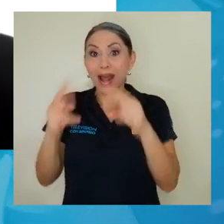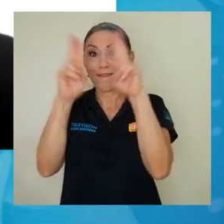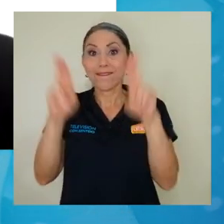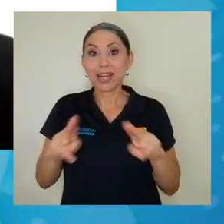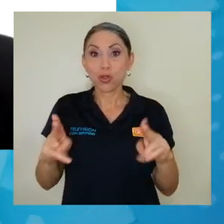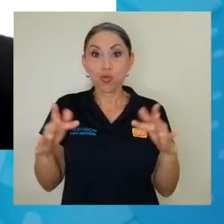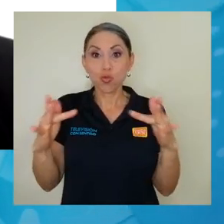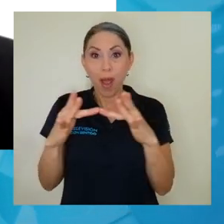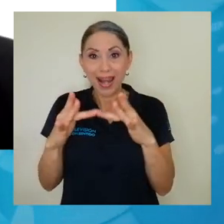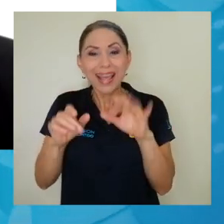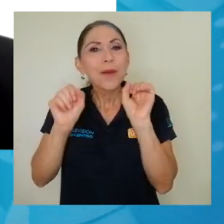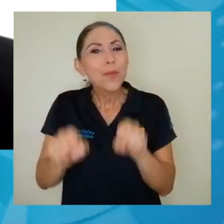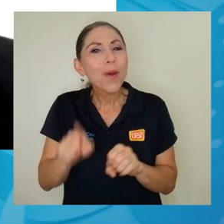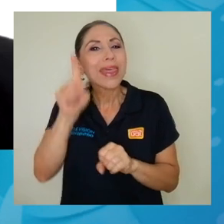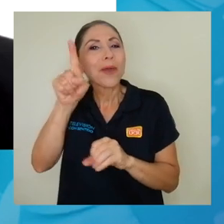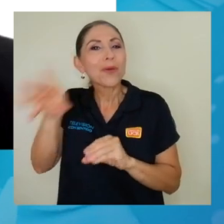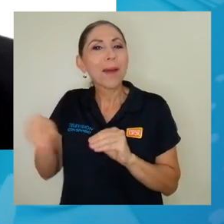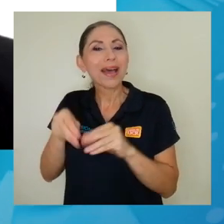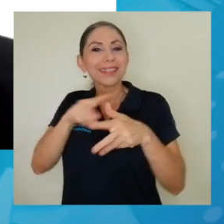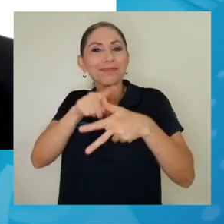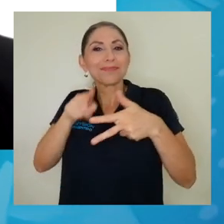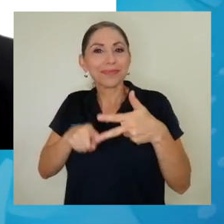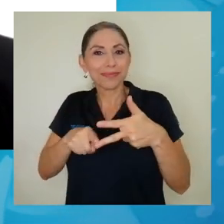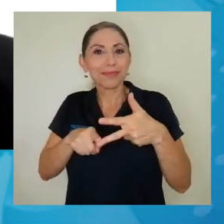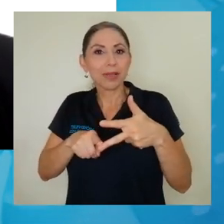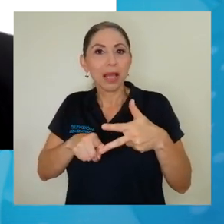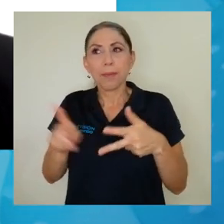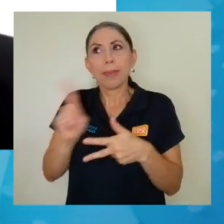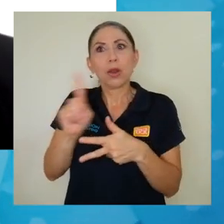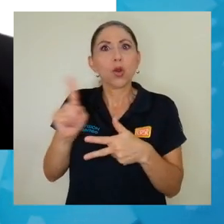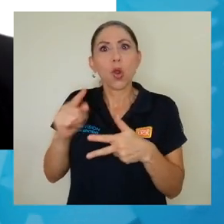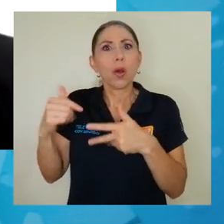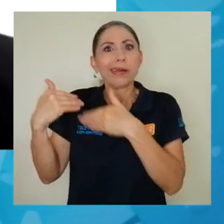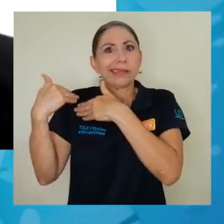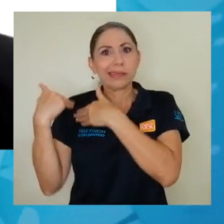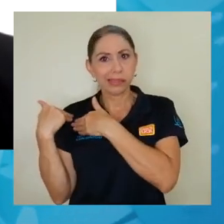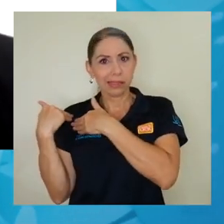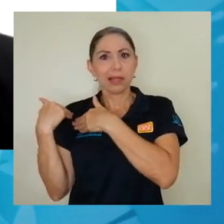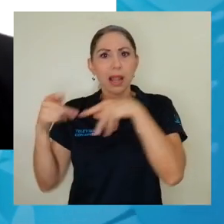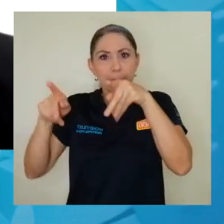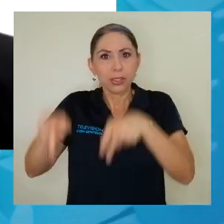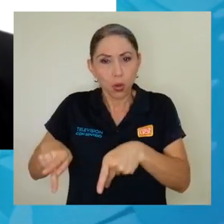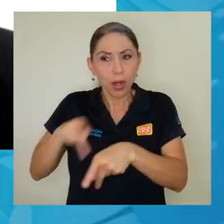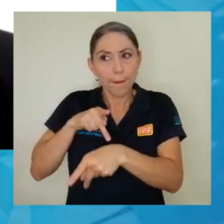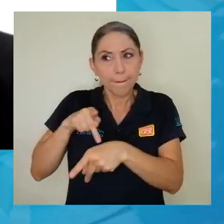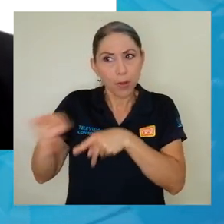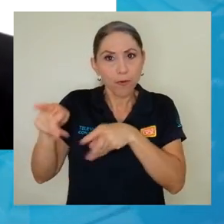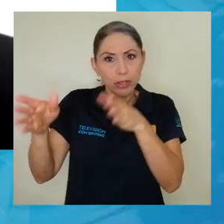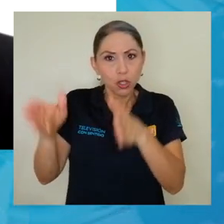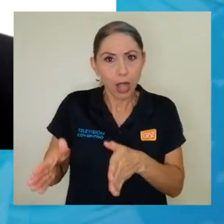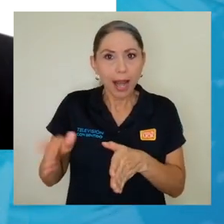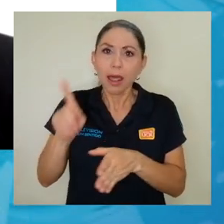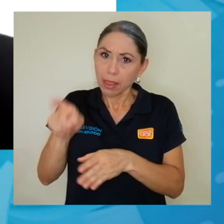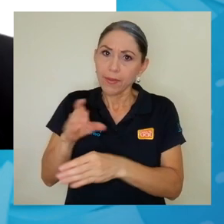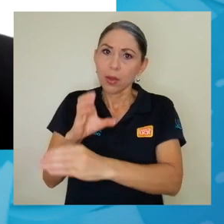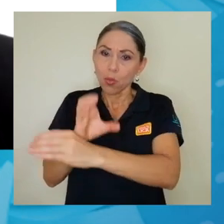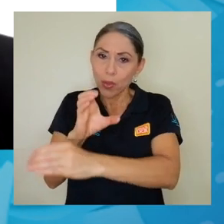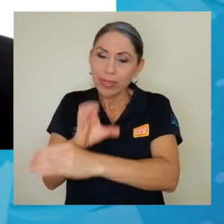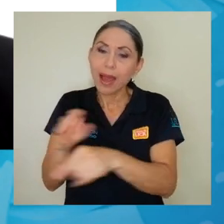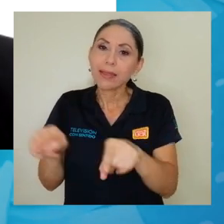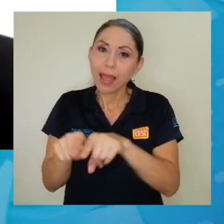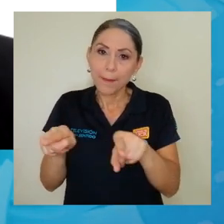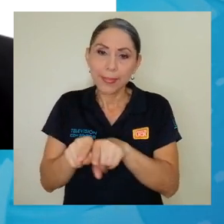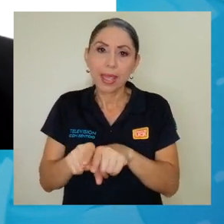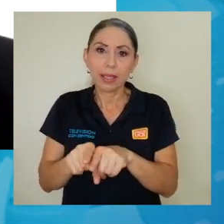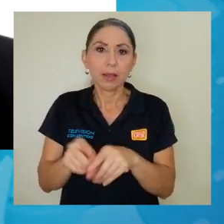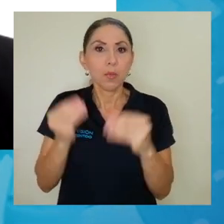exceder, digamos, la capacidad del asesor que nos colabora, ¿verdad? Su capacidad profesional, que también hay que cuidar, hay que tener aquí